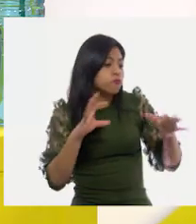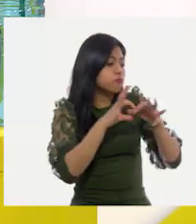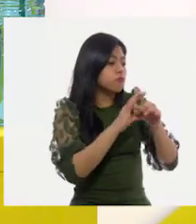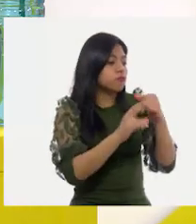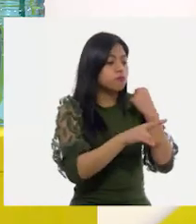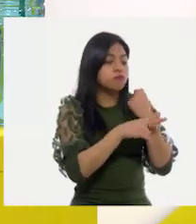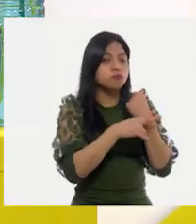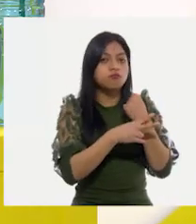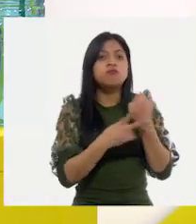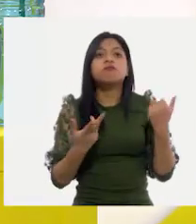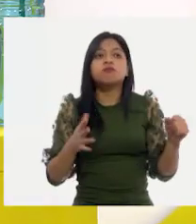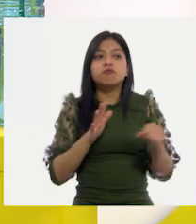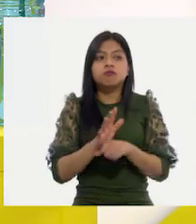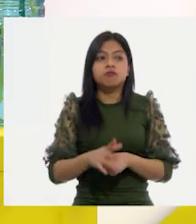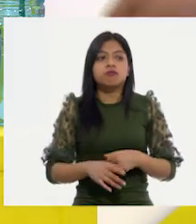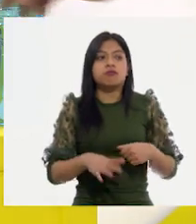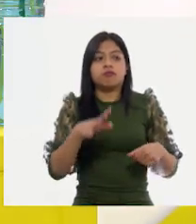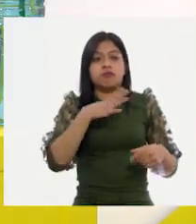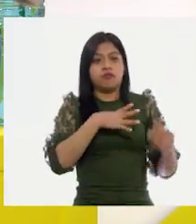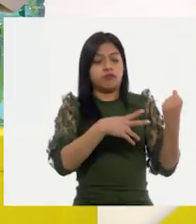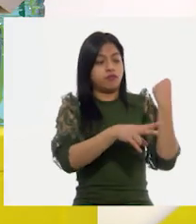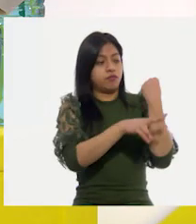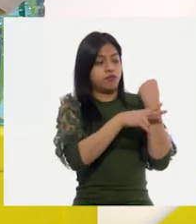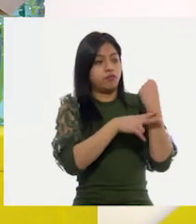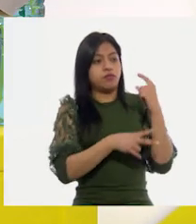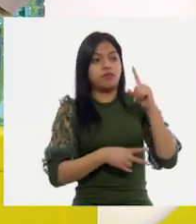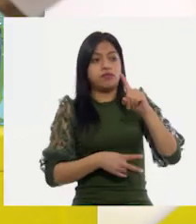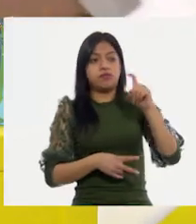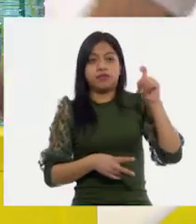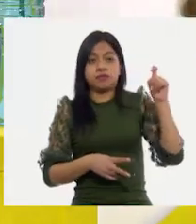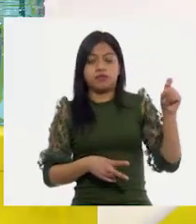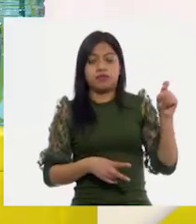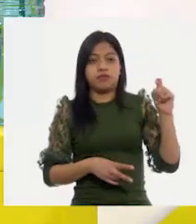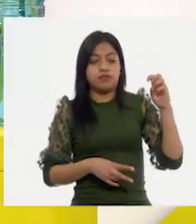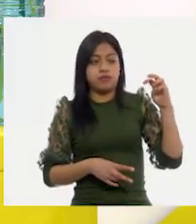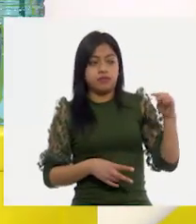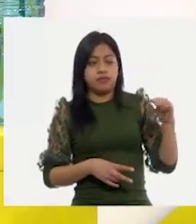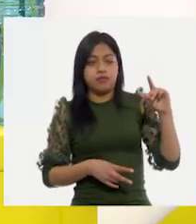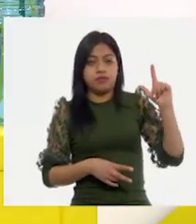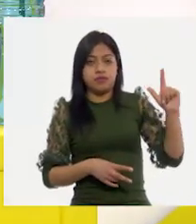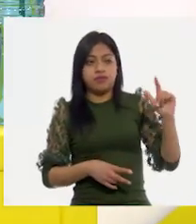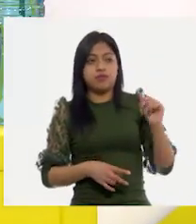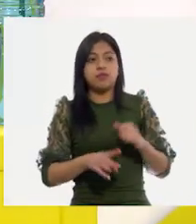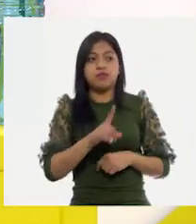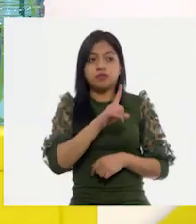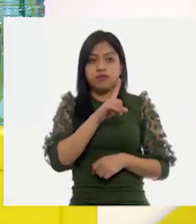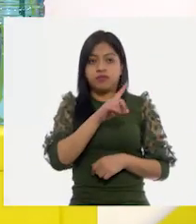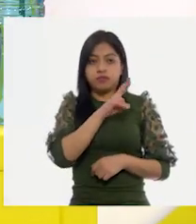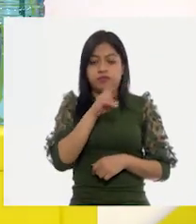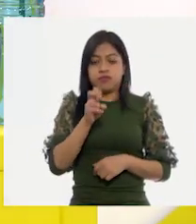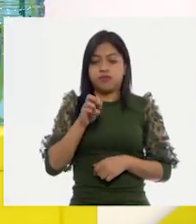100 mililitros, otro de 200 mililitros y otro de 250 mililitros.